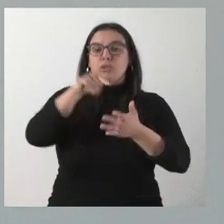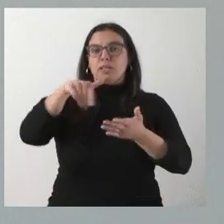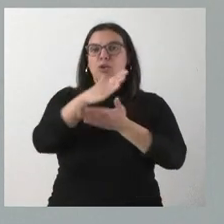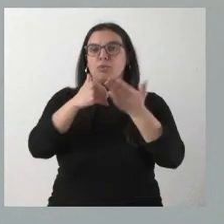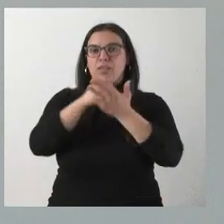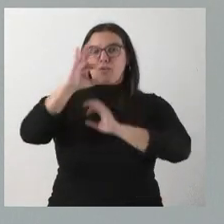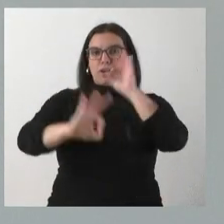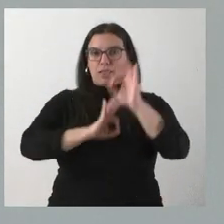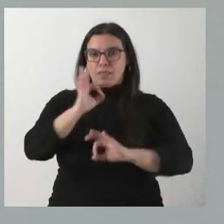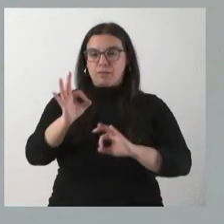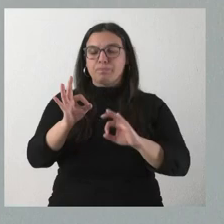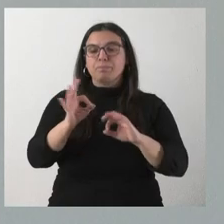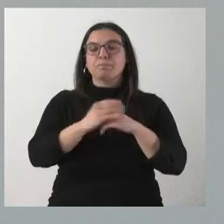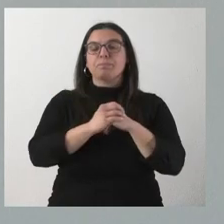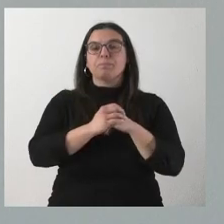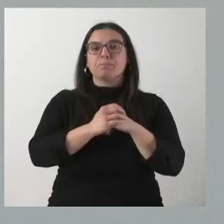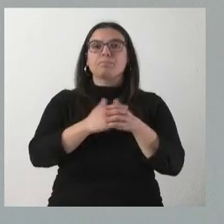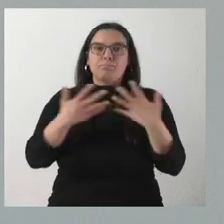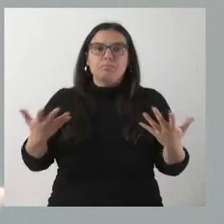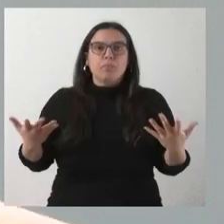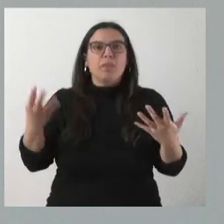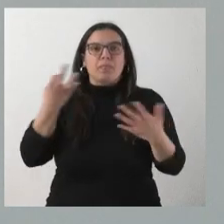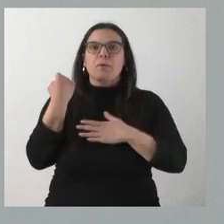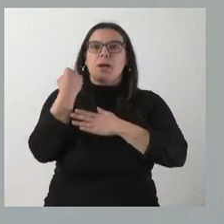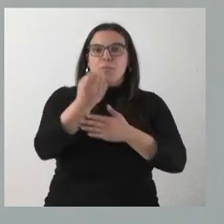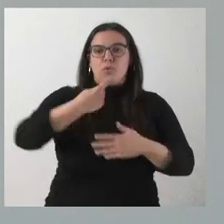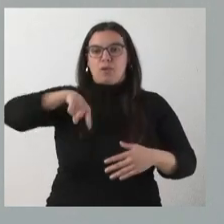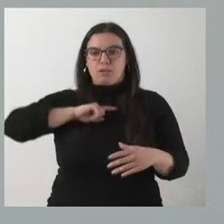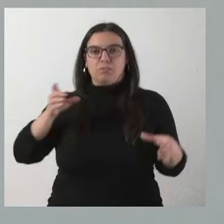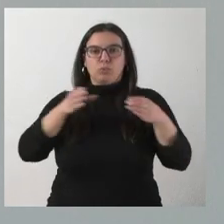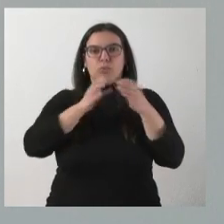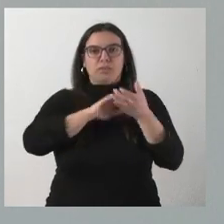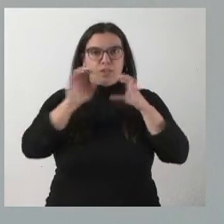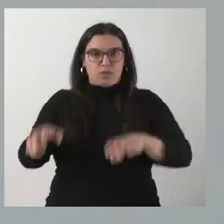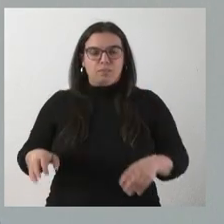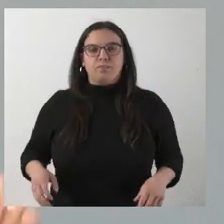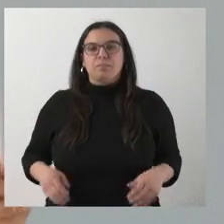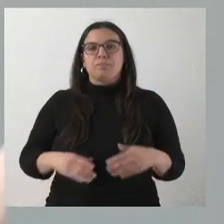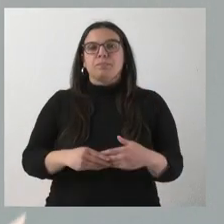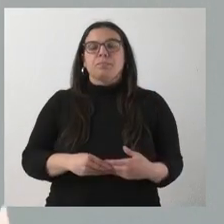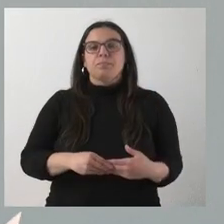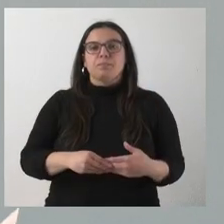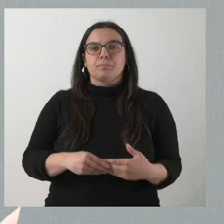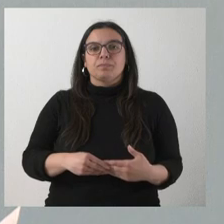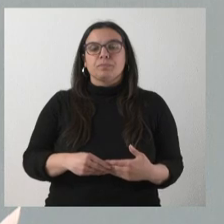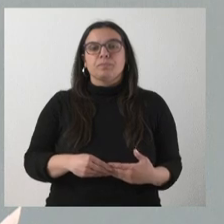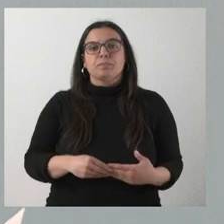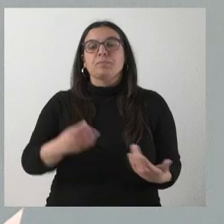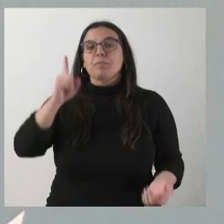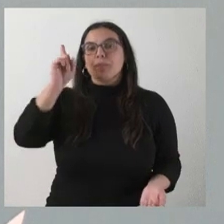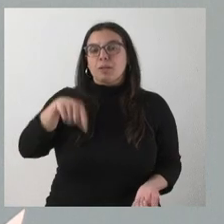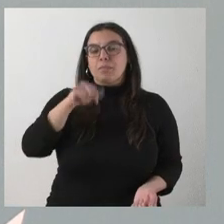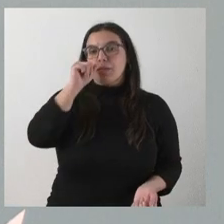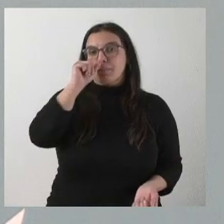autónoma y que merece ser apoyado por parte de la Junta de Castilla y León desde esta perspectiva. También